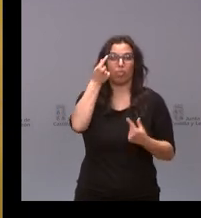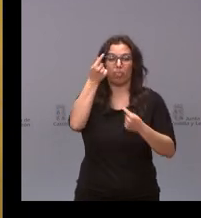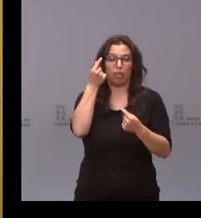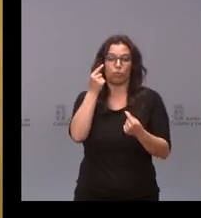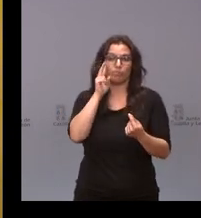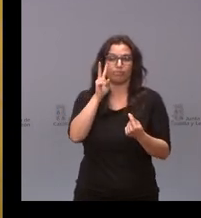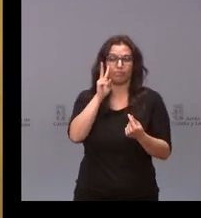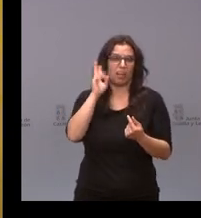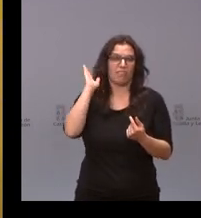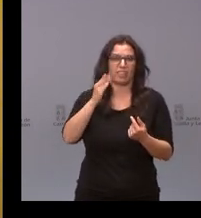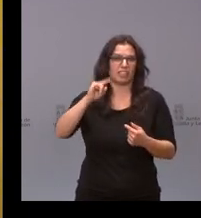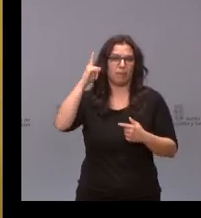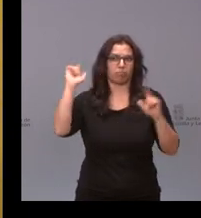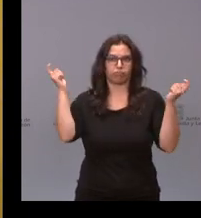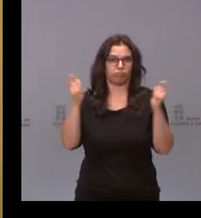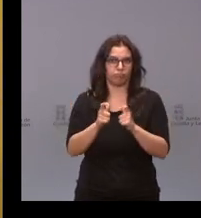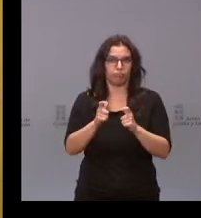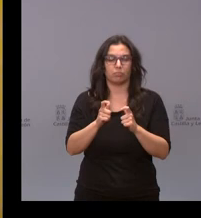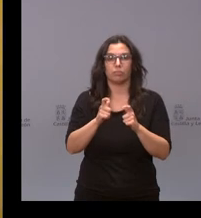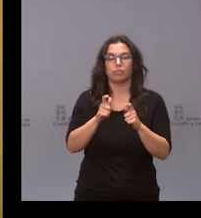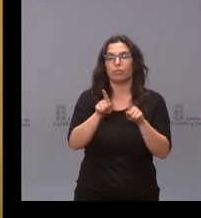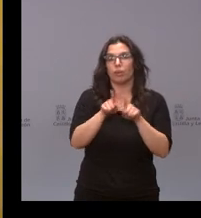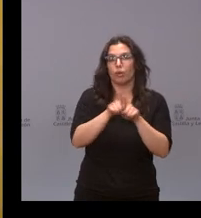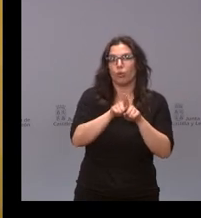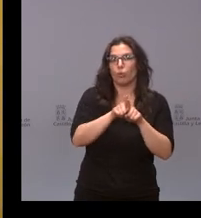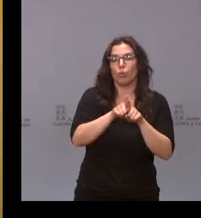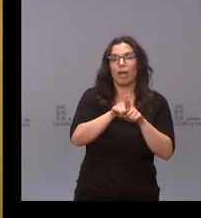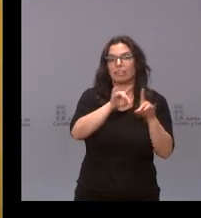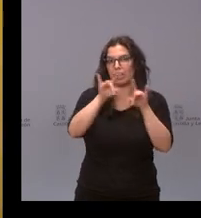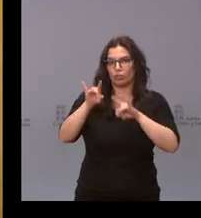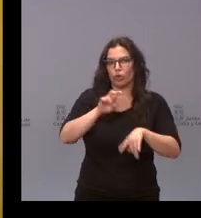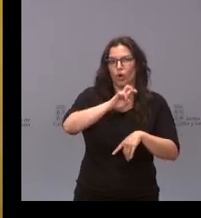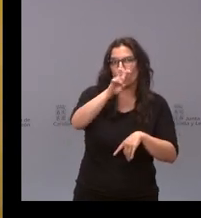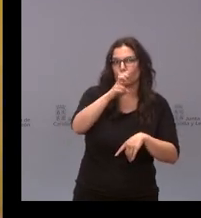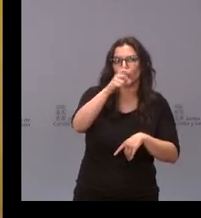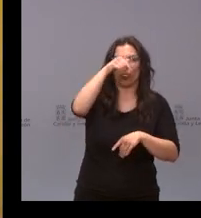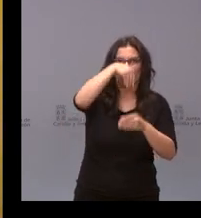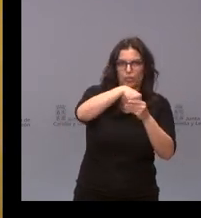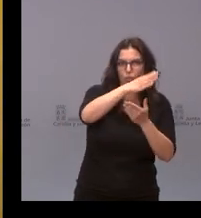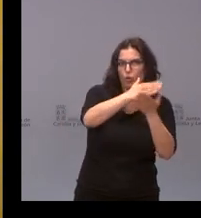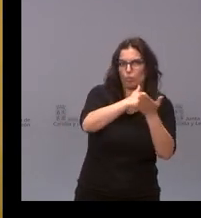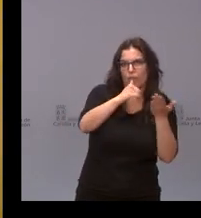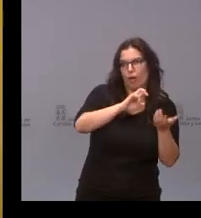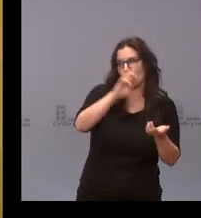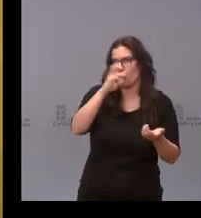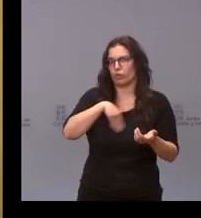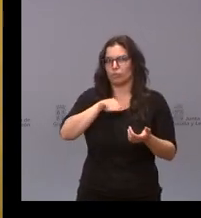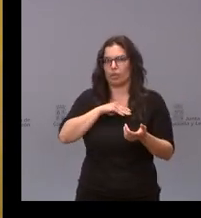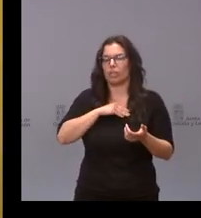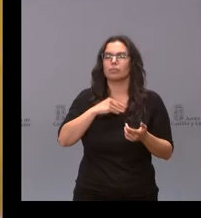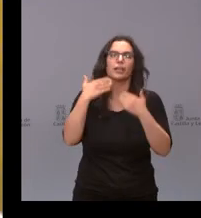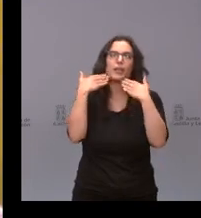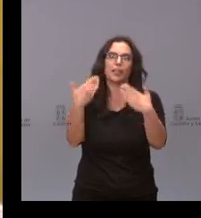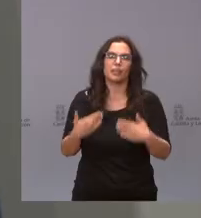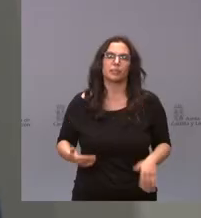provincia más afectada con la de otros territorios tanto de la comunidad como de como del país de España muchas gracias